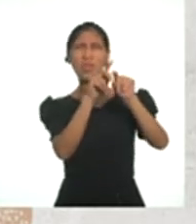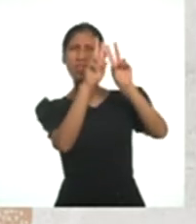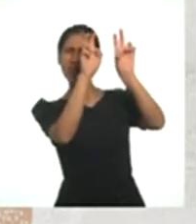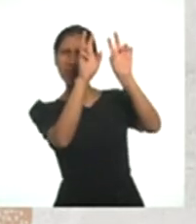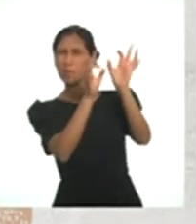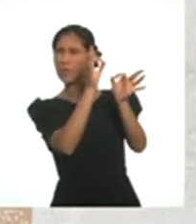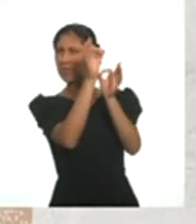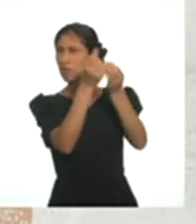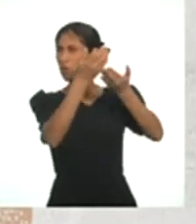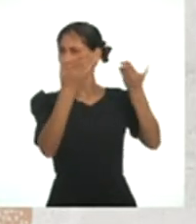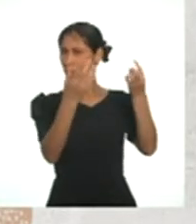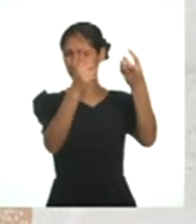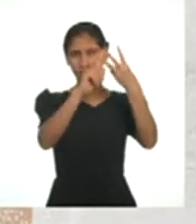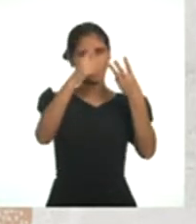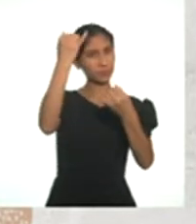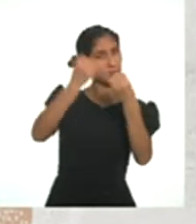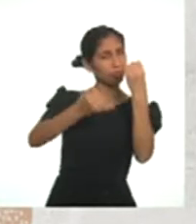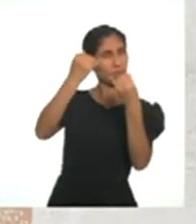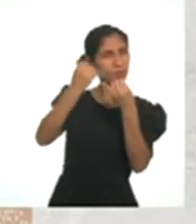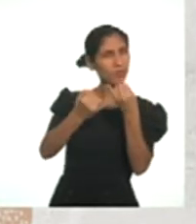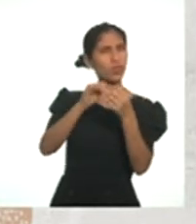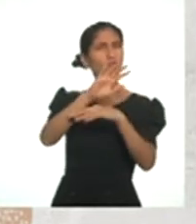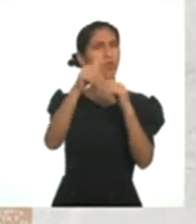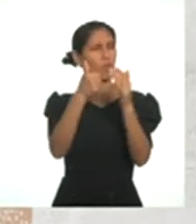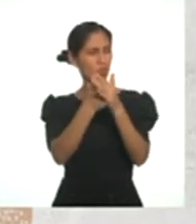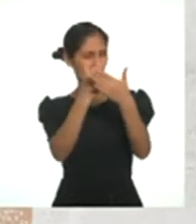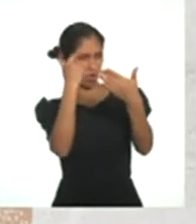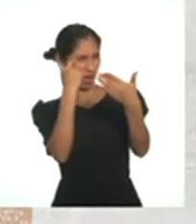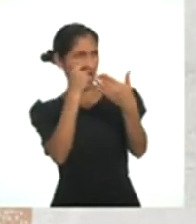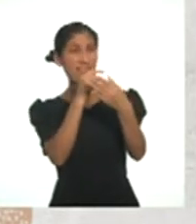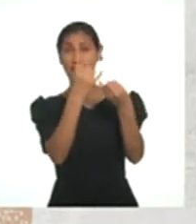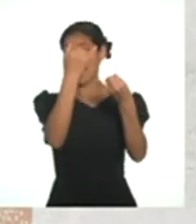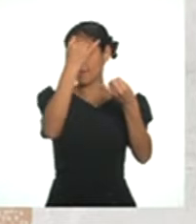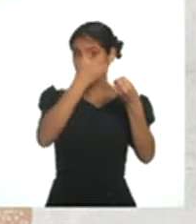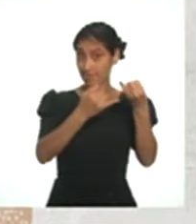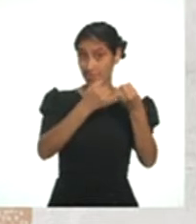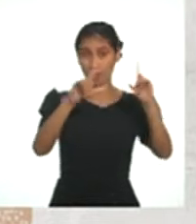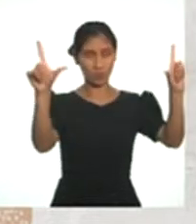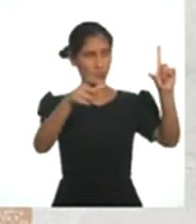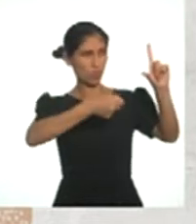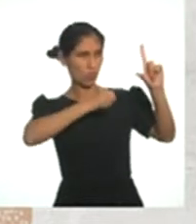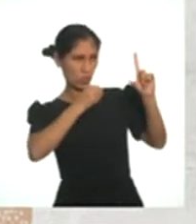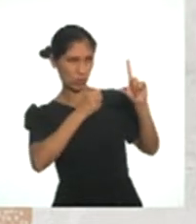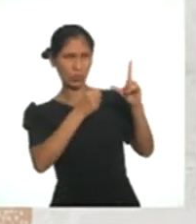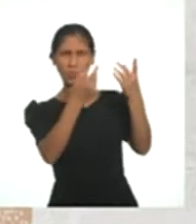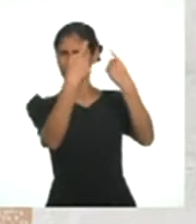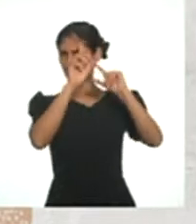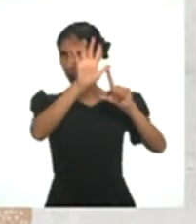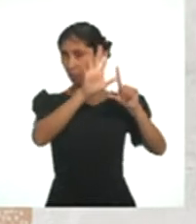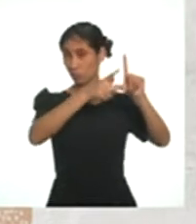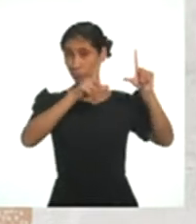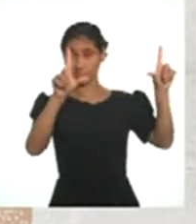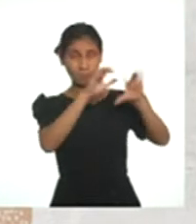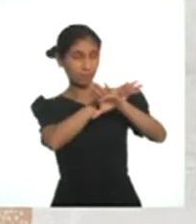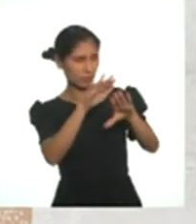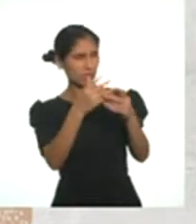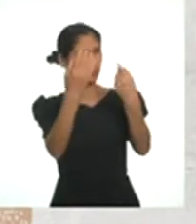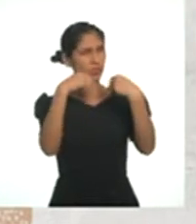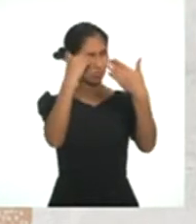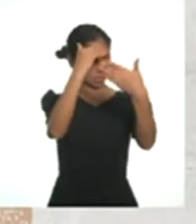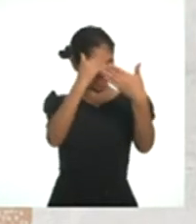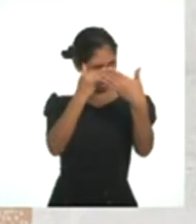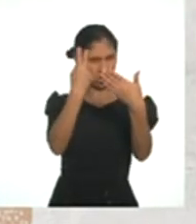y, finalmente, la conclusión o cierre del reportaje. Entonces, sabiendo esto,